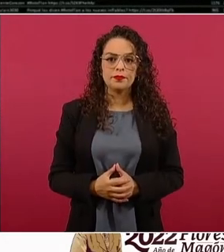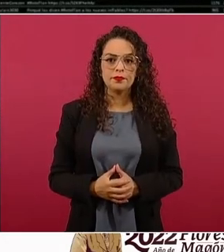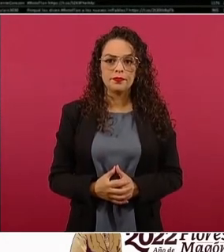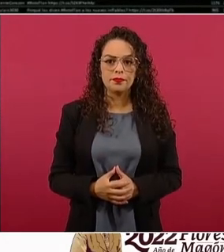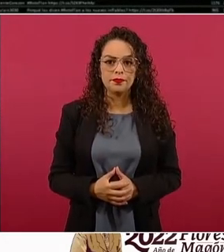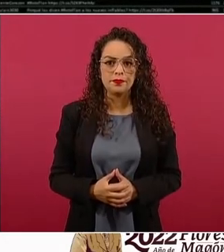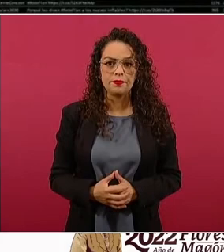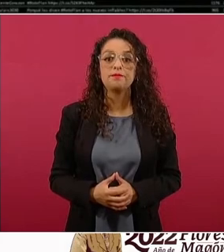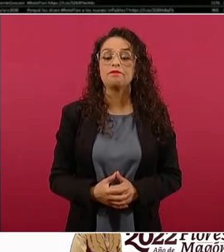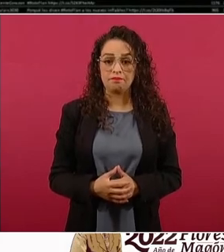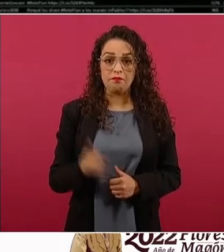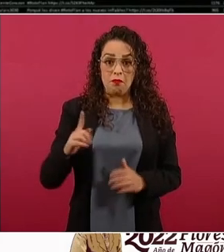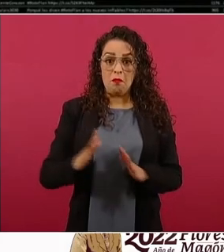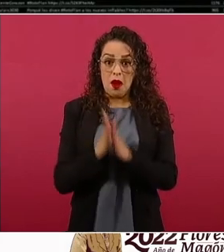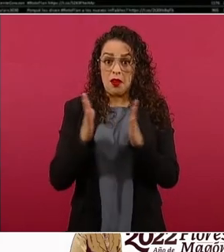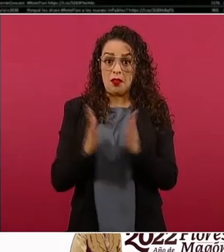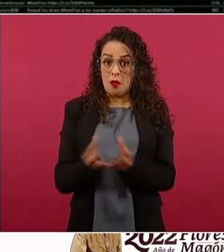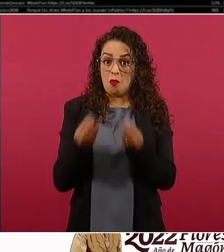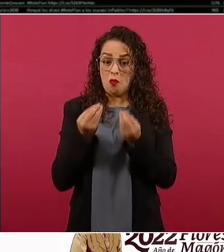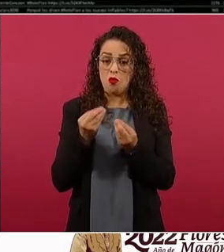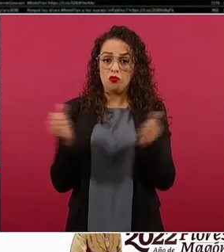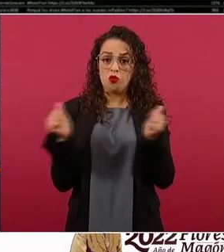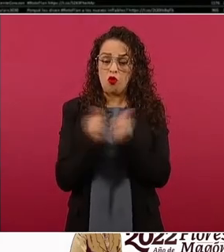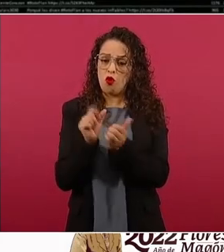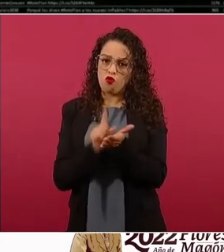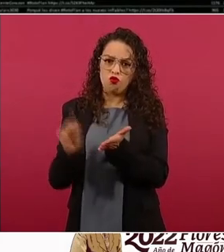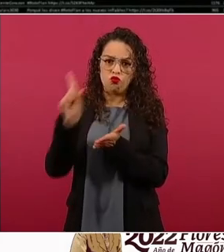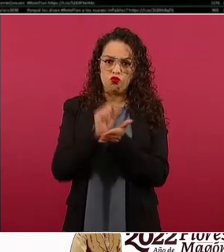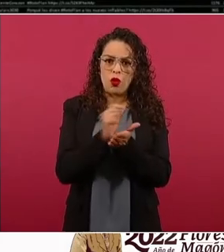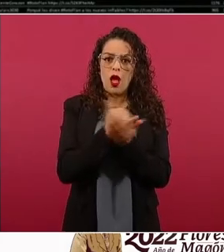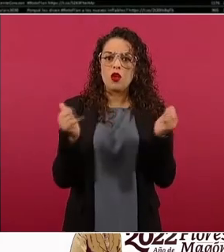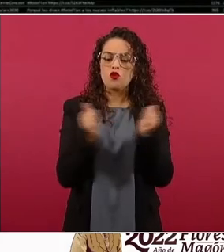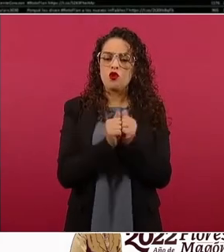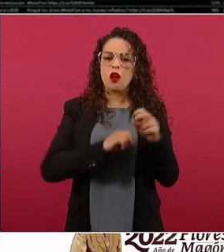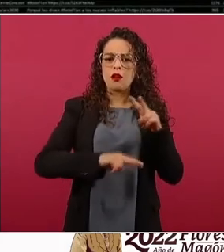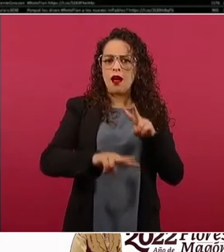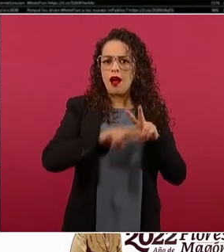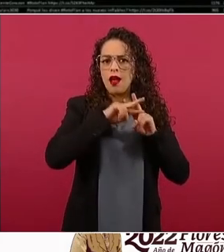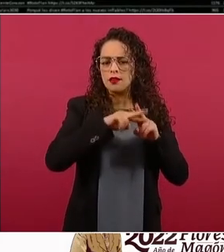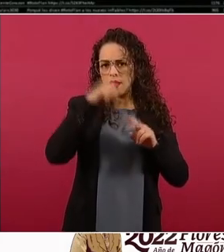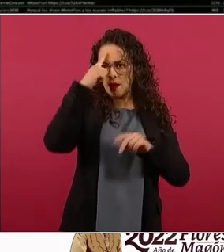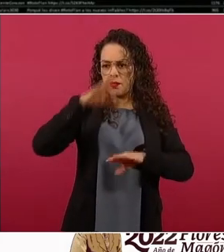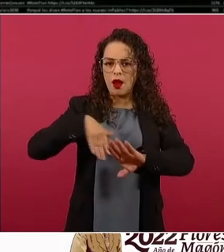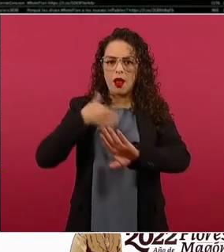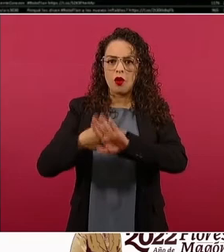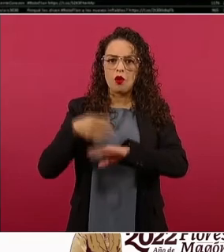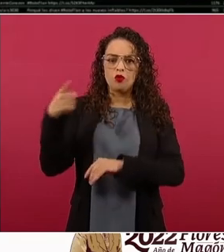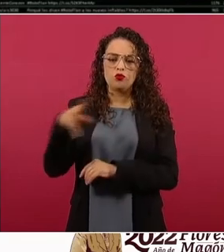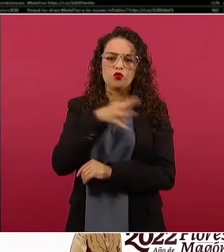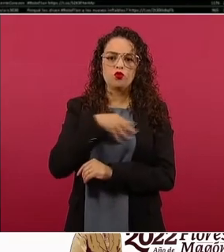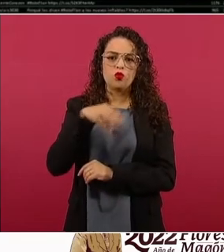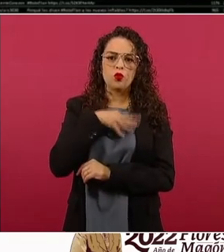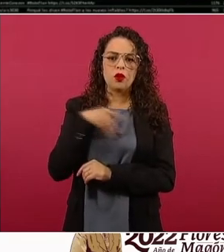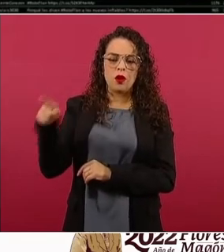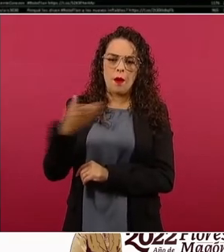participaron con tuits y retuits mediante un hashtag de acoso selectivo en contra del hijo menor del presidente.